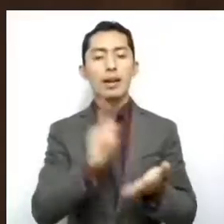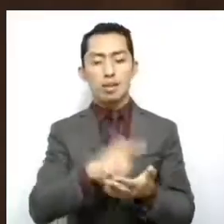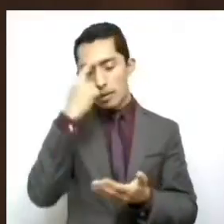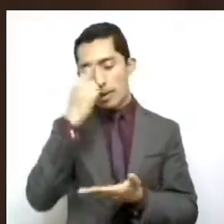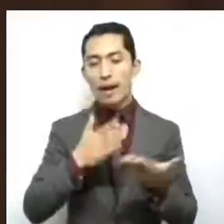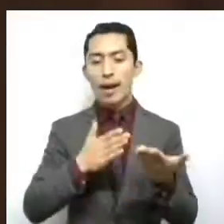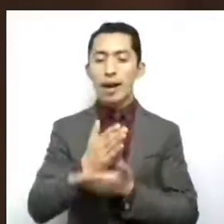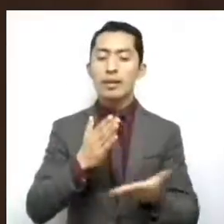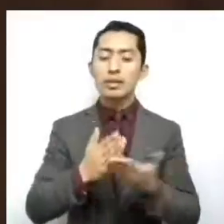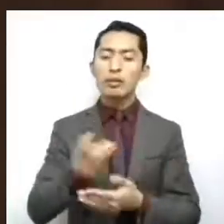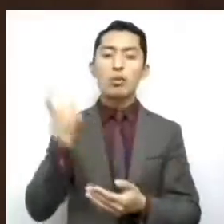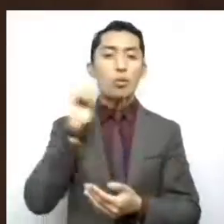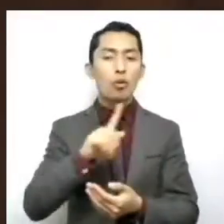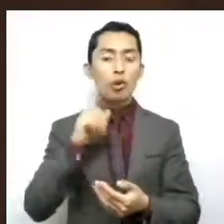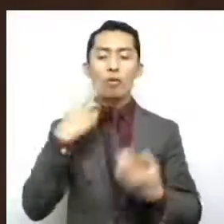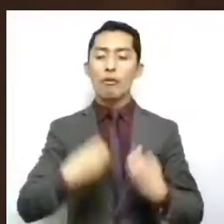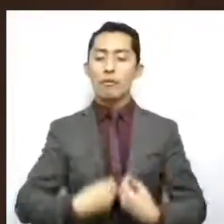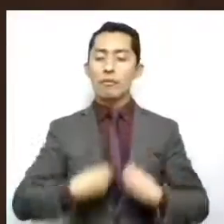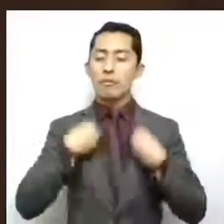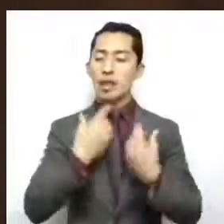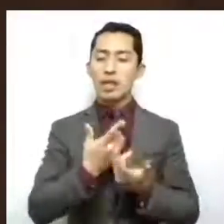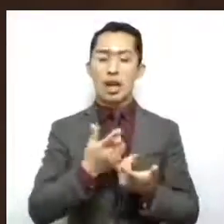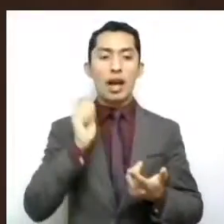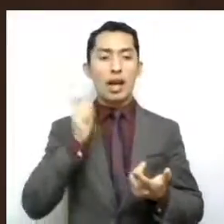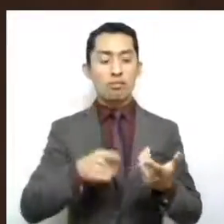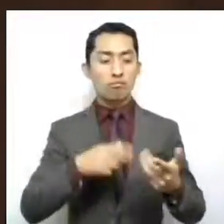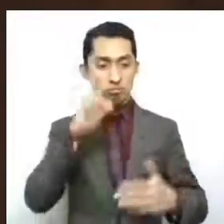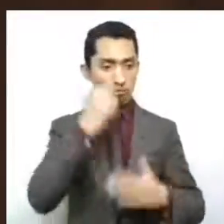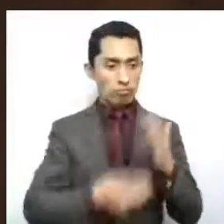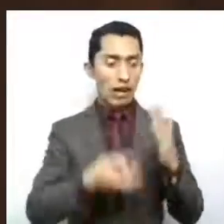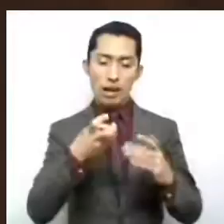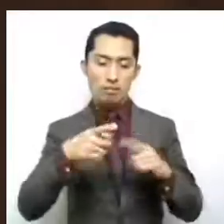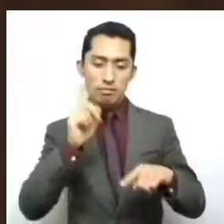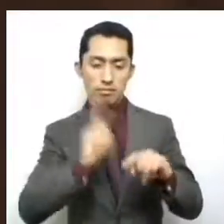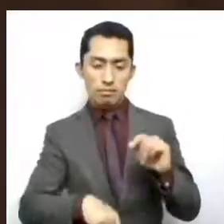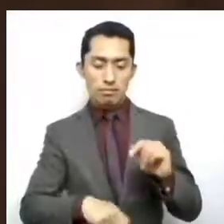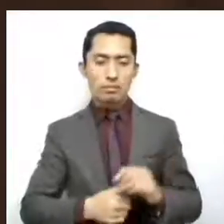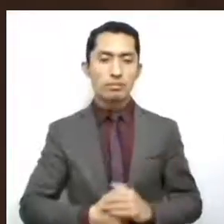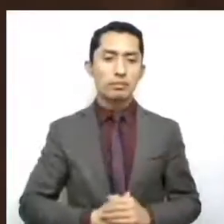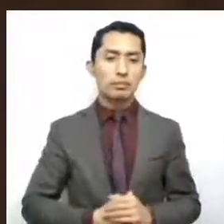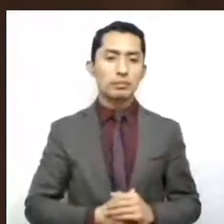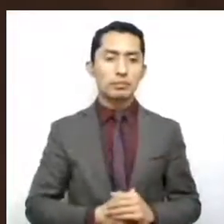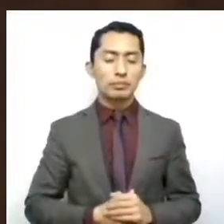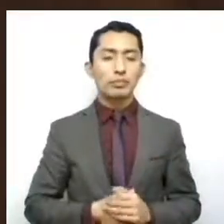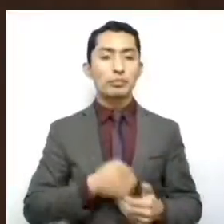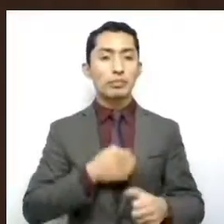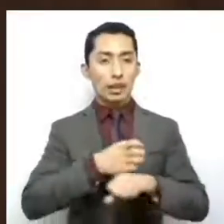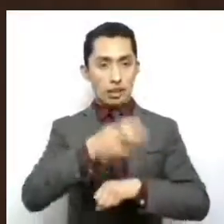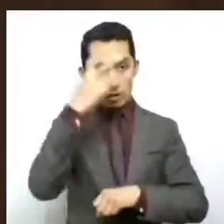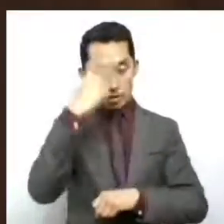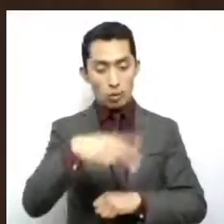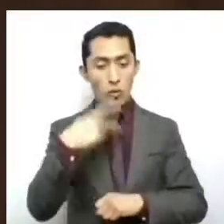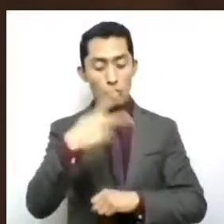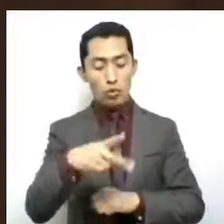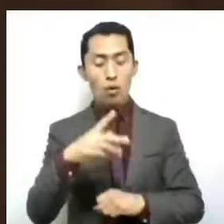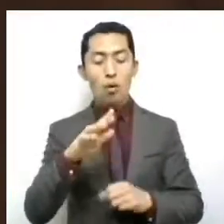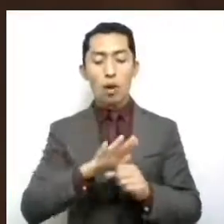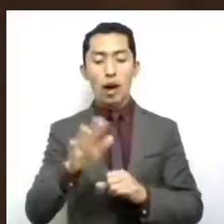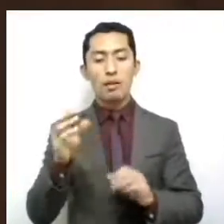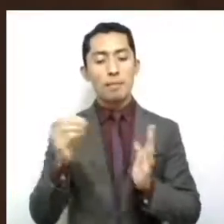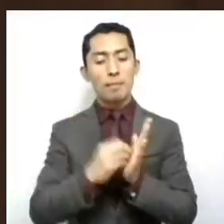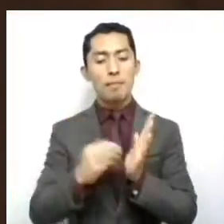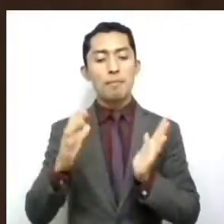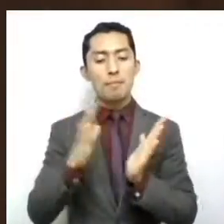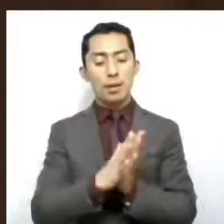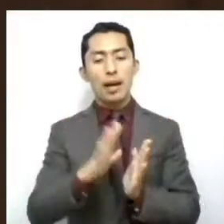las Mujeres a una Vida Libre de Violencia. Del Estado de México, estableciendo así una